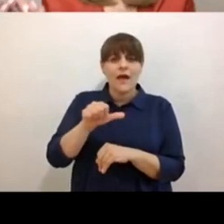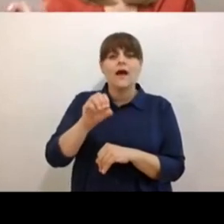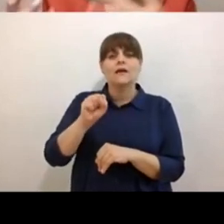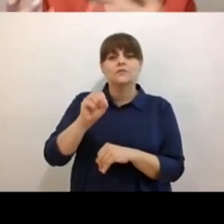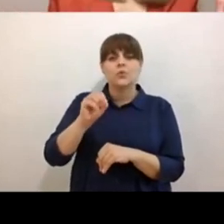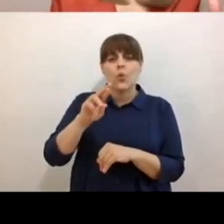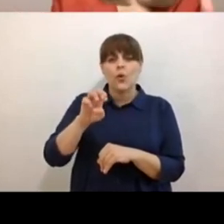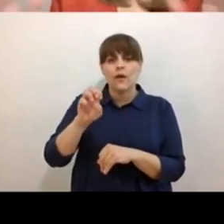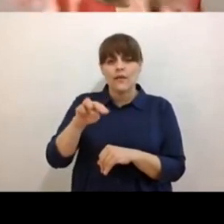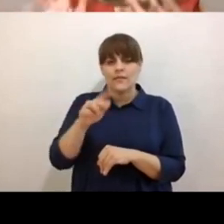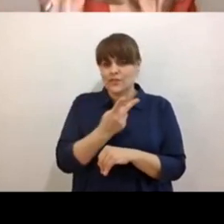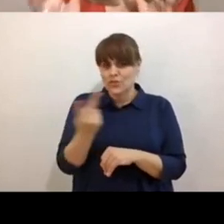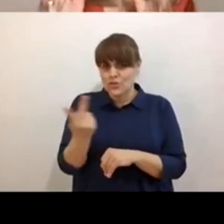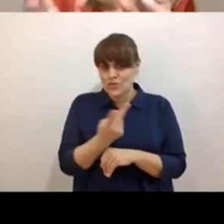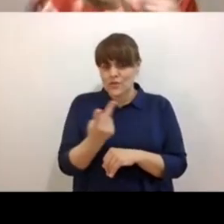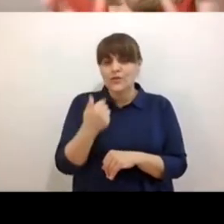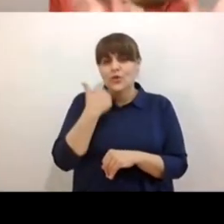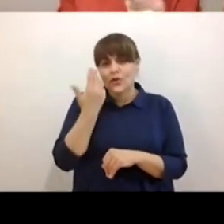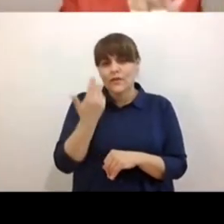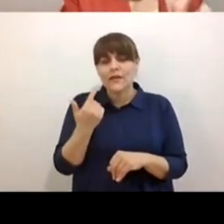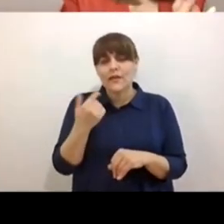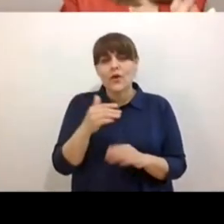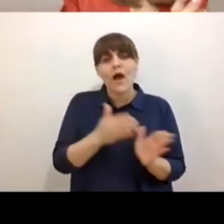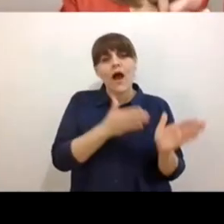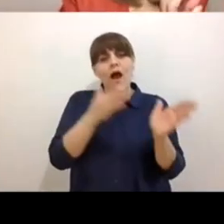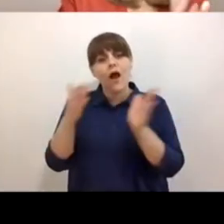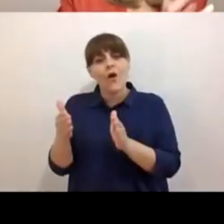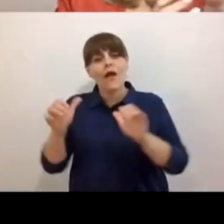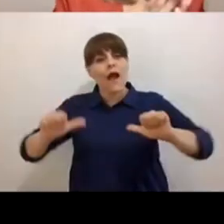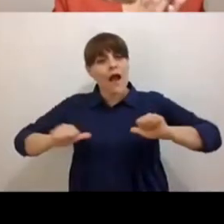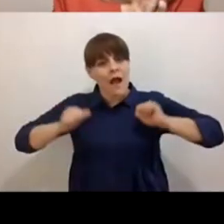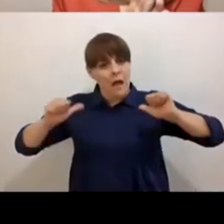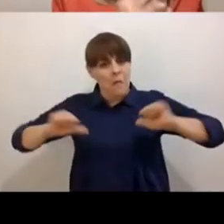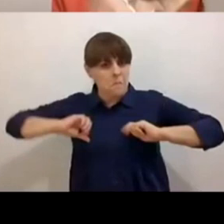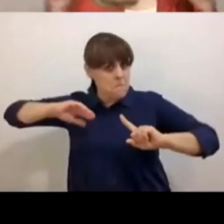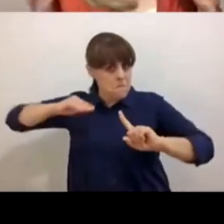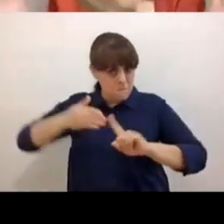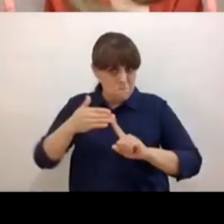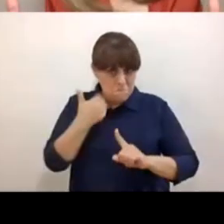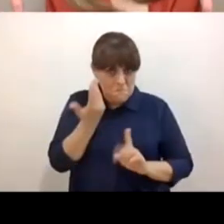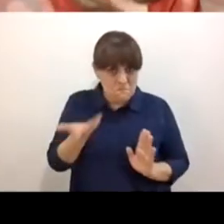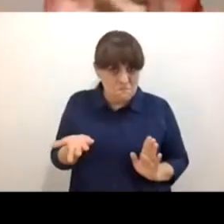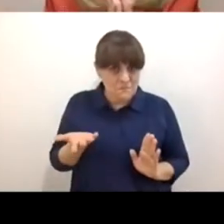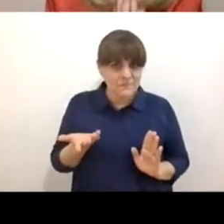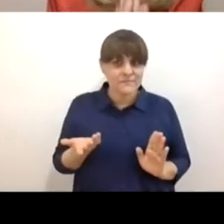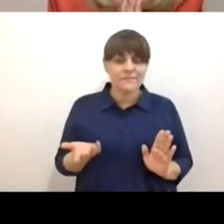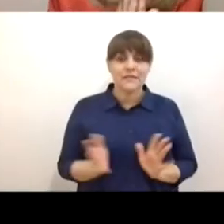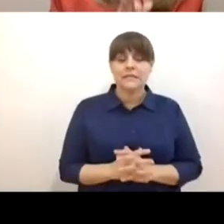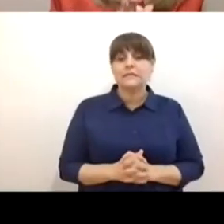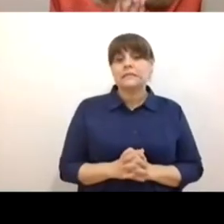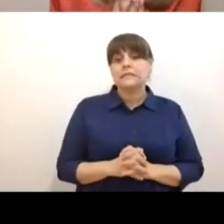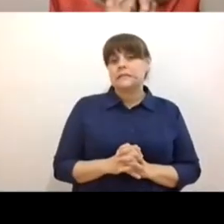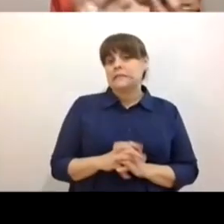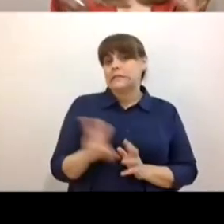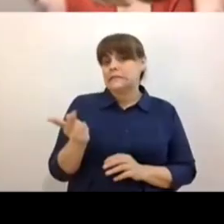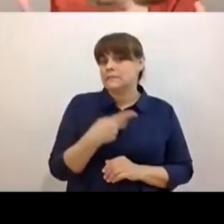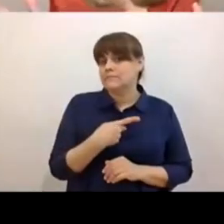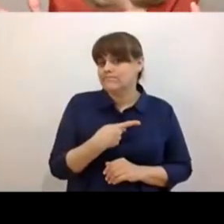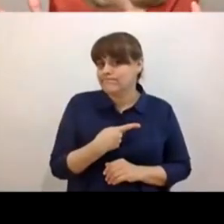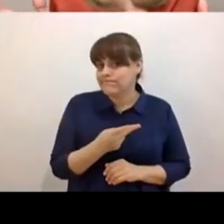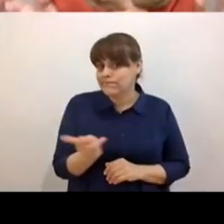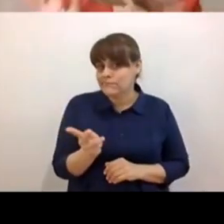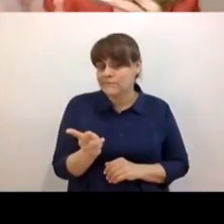quisiera ir, si no les importa un poquito más, a los adolescentes. ¿Sí? Pobres. De veras, de veras, de veras, son